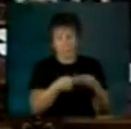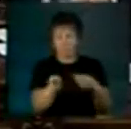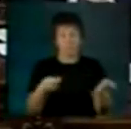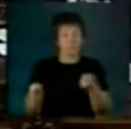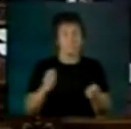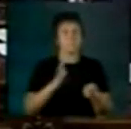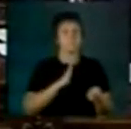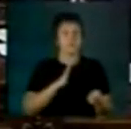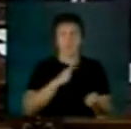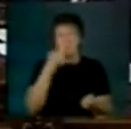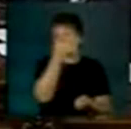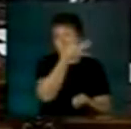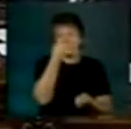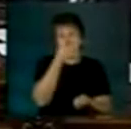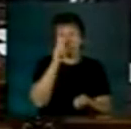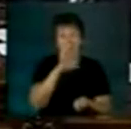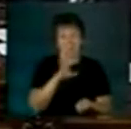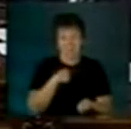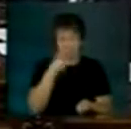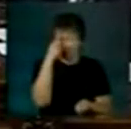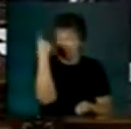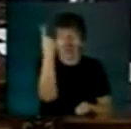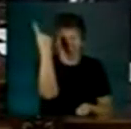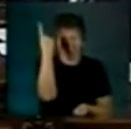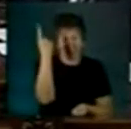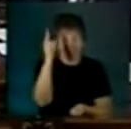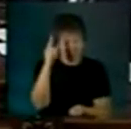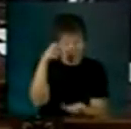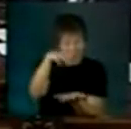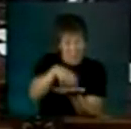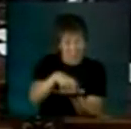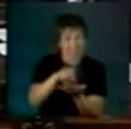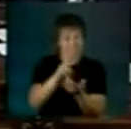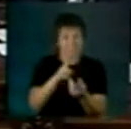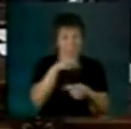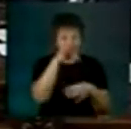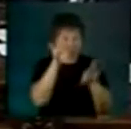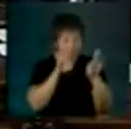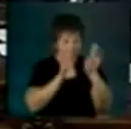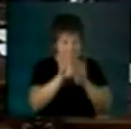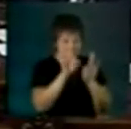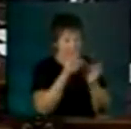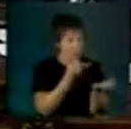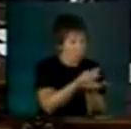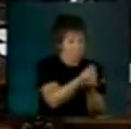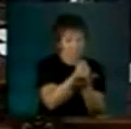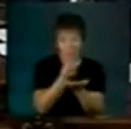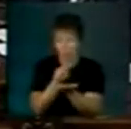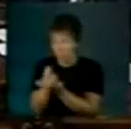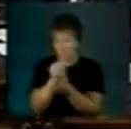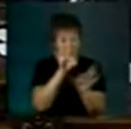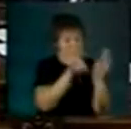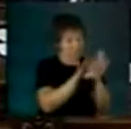narcotráfico internacional que usan el país para el tránsito, la distribución y el lavado de dinero.